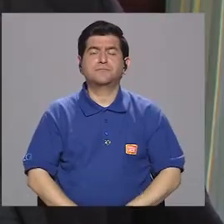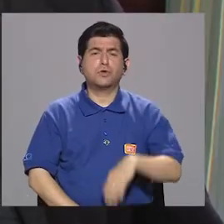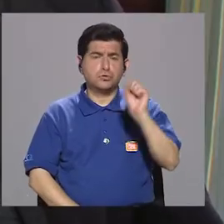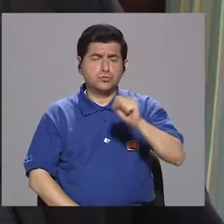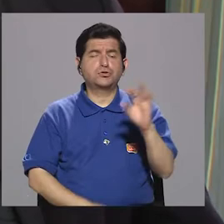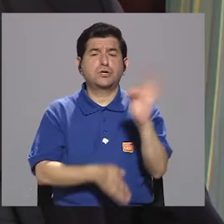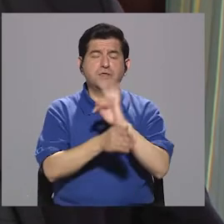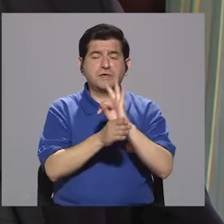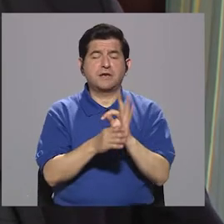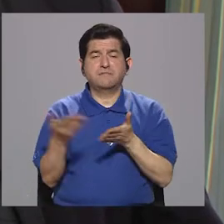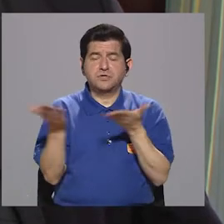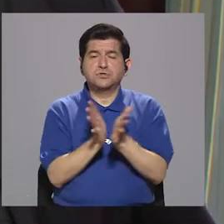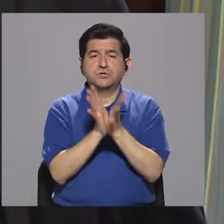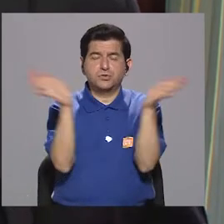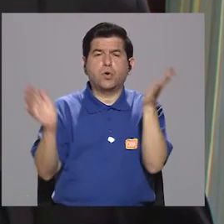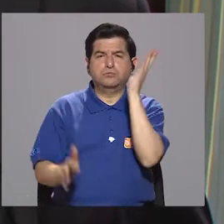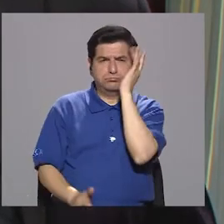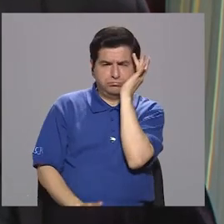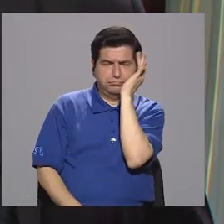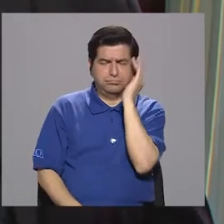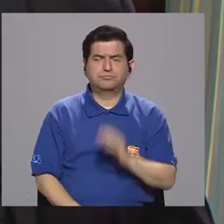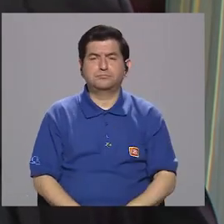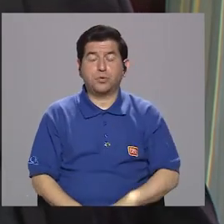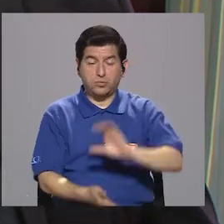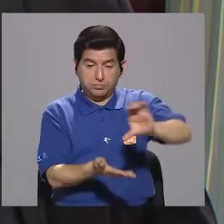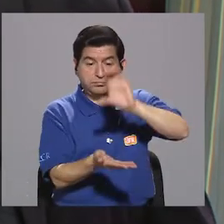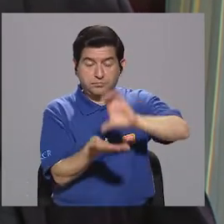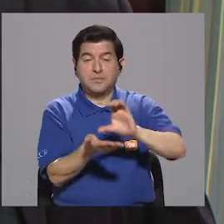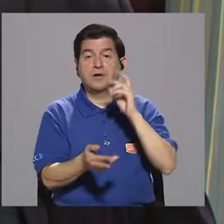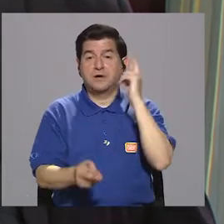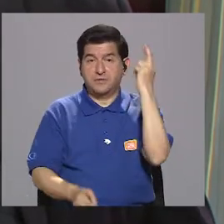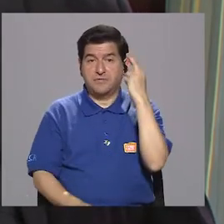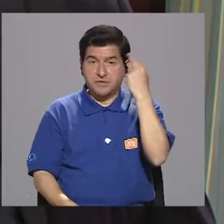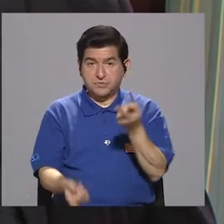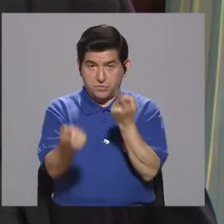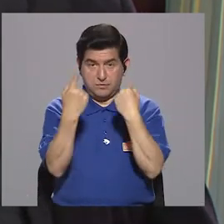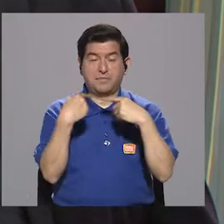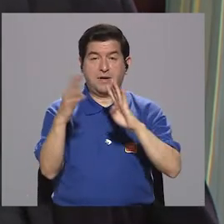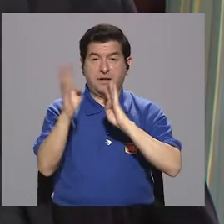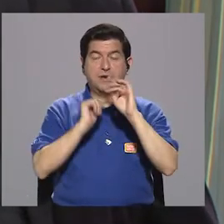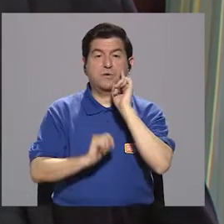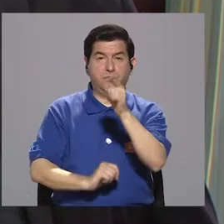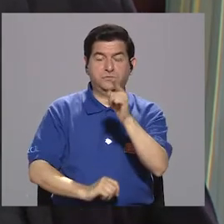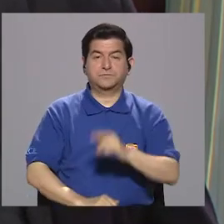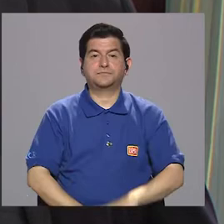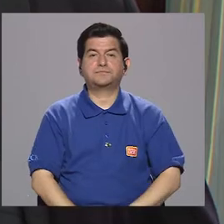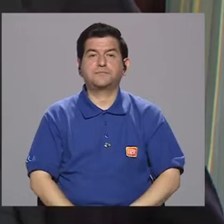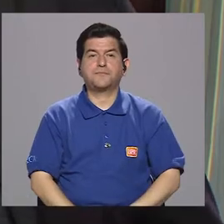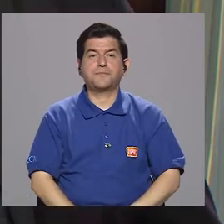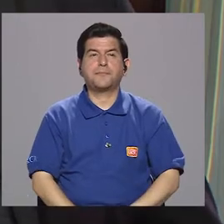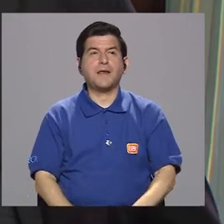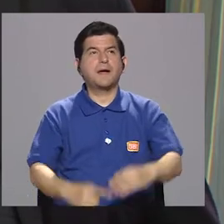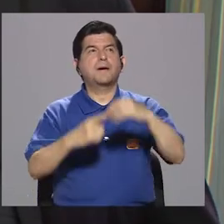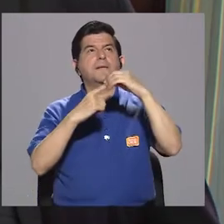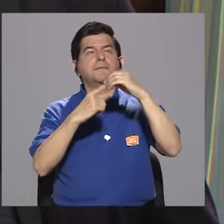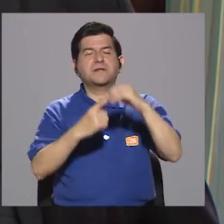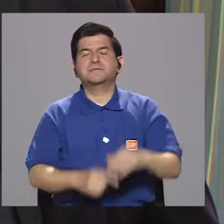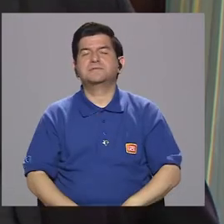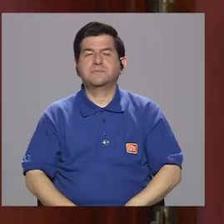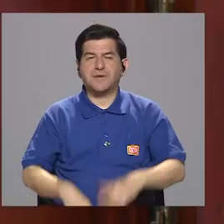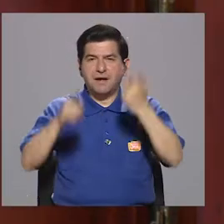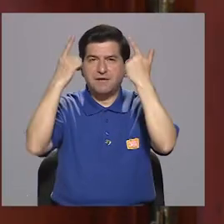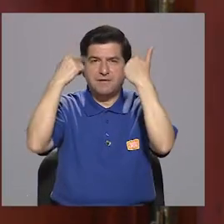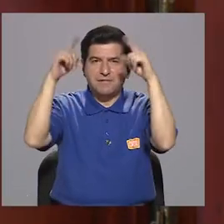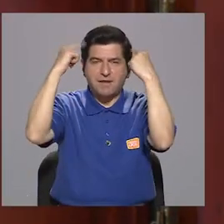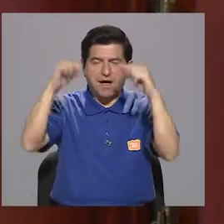Claro, la televisión de servicio público se preocupa casualmente por la capital y por eso venimos a conversar con usted. ¿Cuál es el mayor logro que ha tenido Don Johnny?